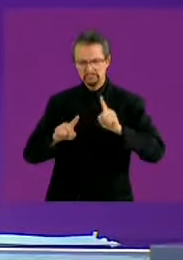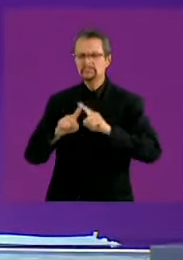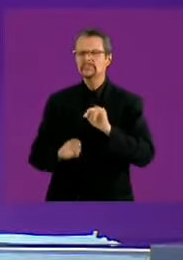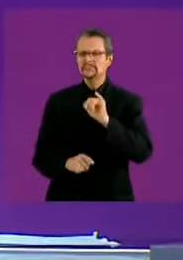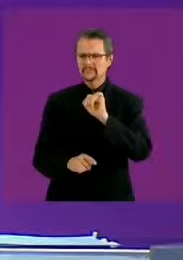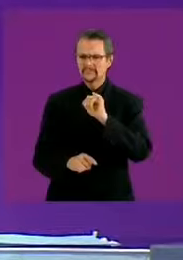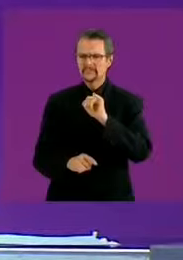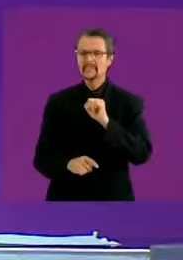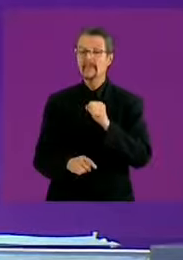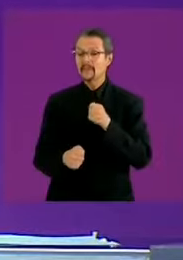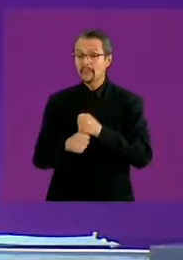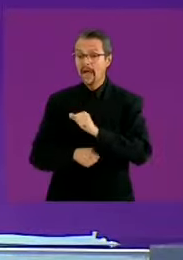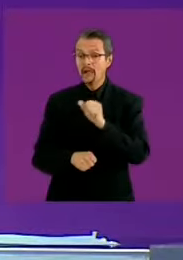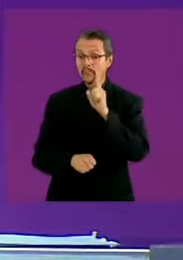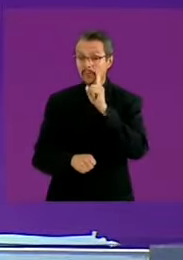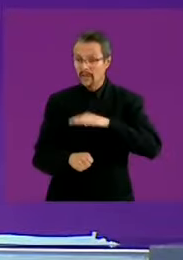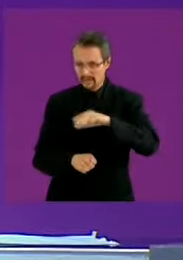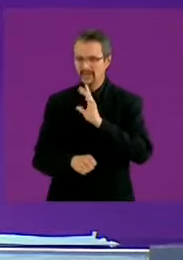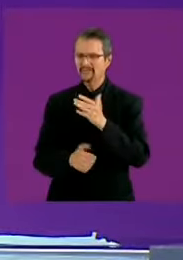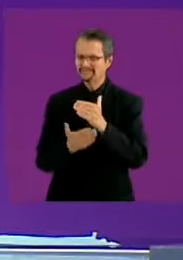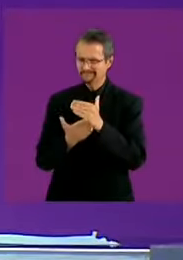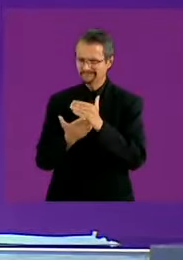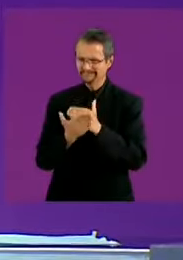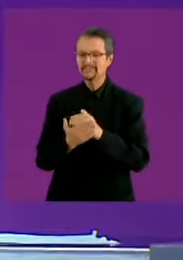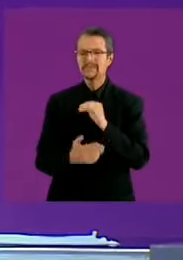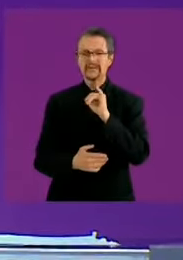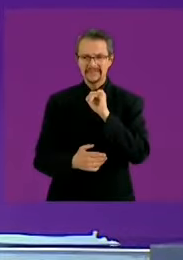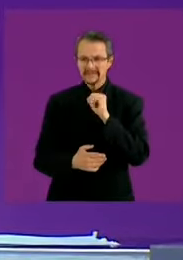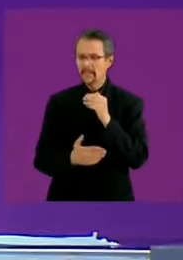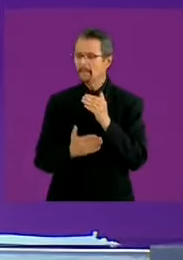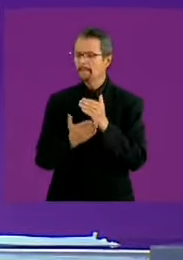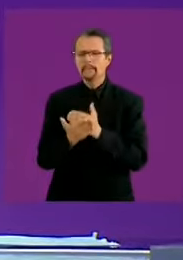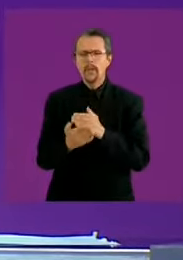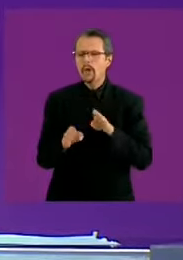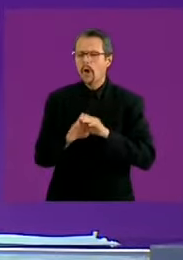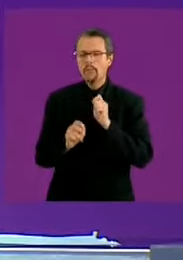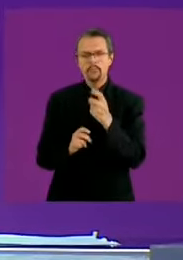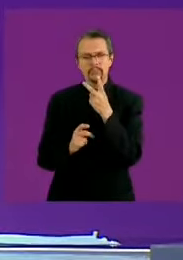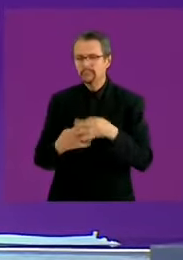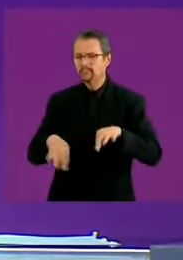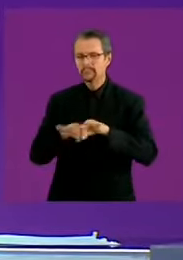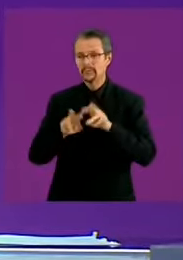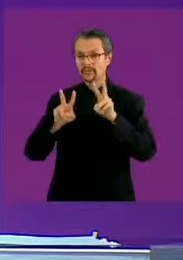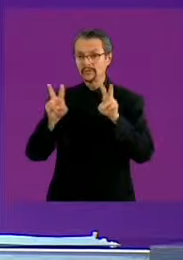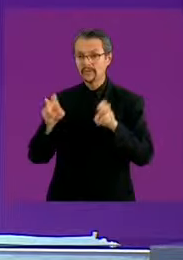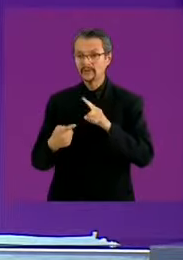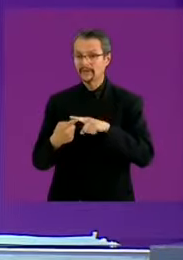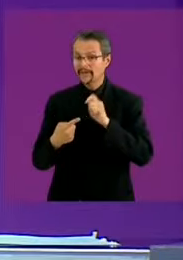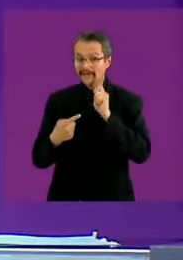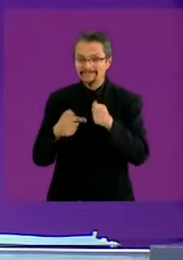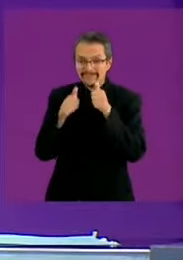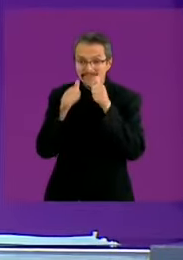la violencia. Para disminuir las violencias tiene que haber dos ejes fundamentales, la tensión a las causas y la cero